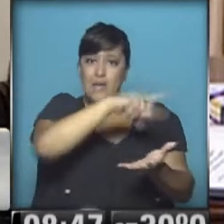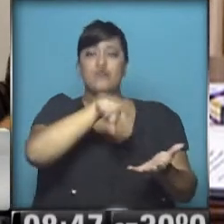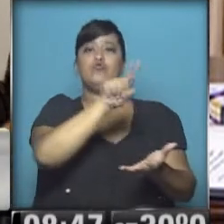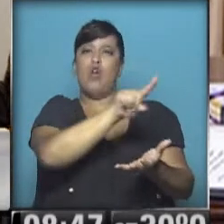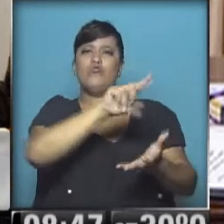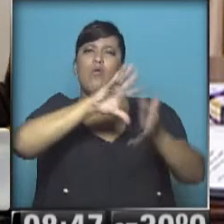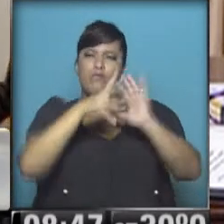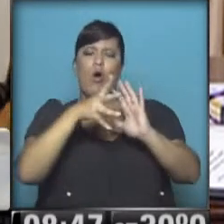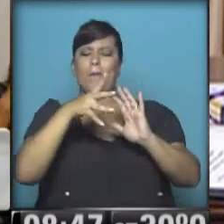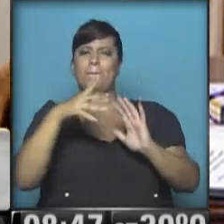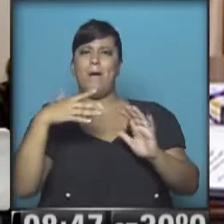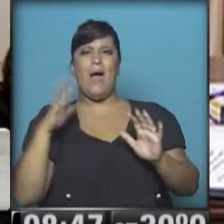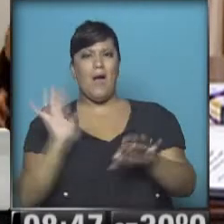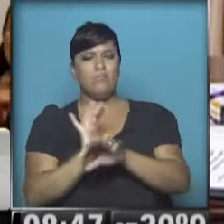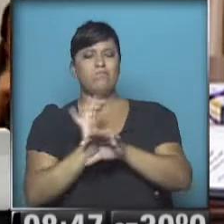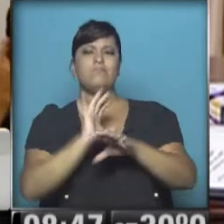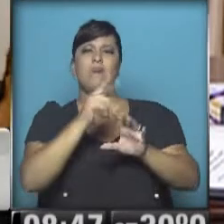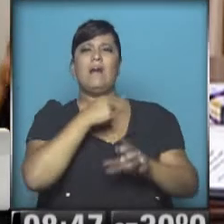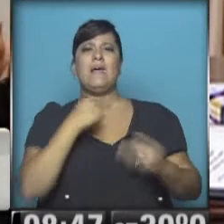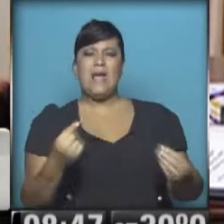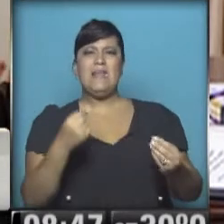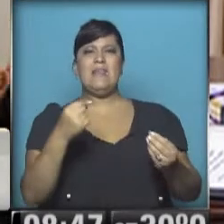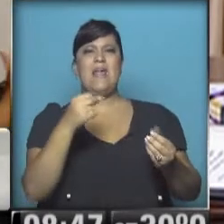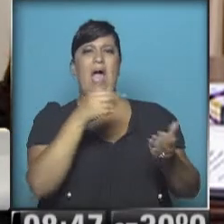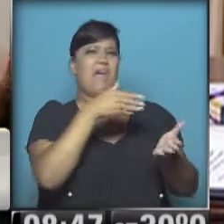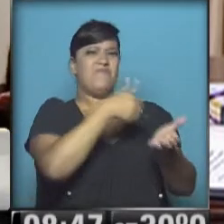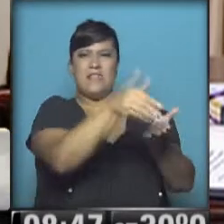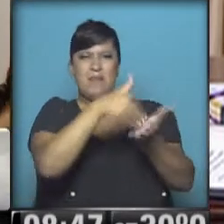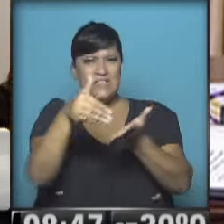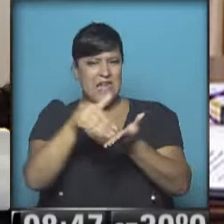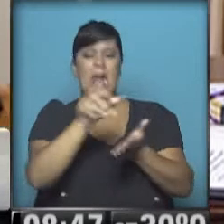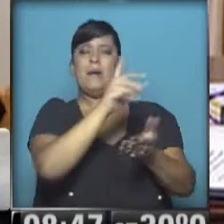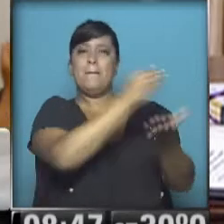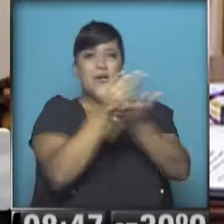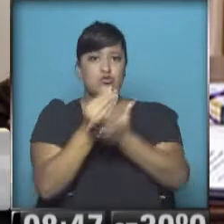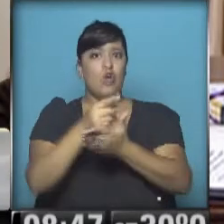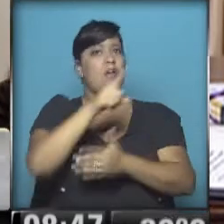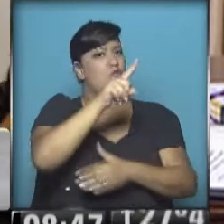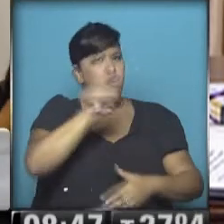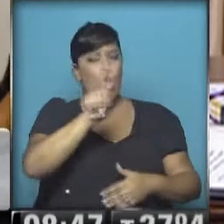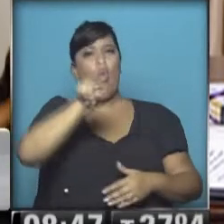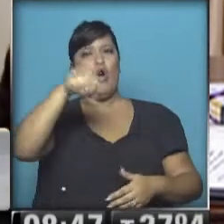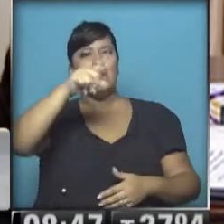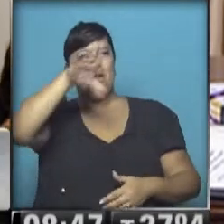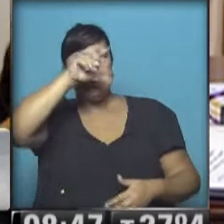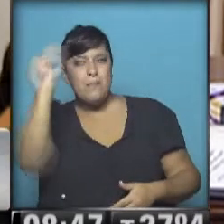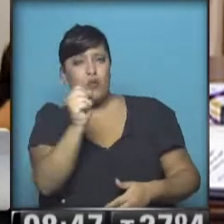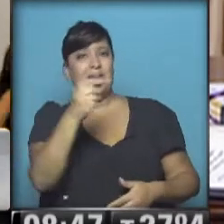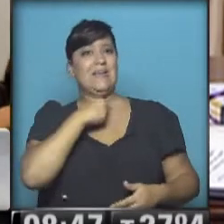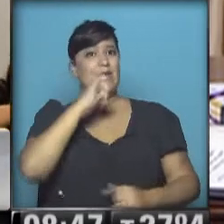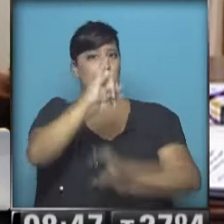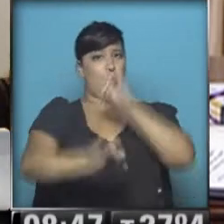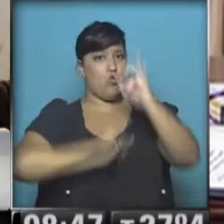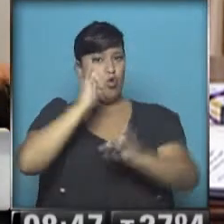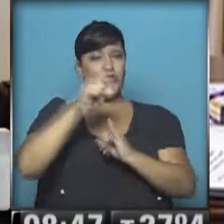instrucción de desplazamiento de estas personas, sino con otra mucho más importante, que es la que yo quiero comunicar hoy